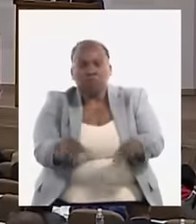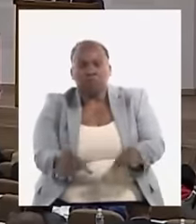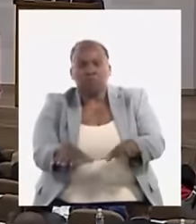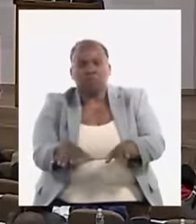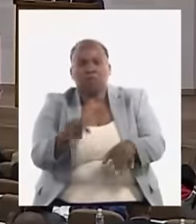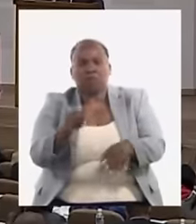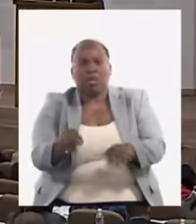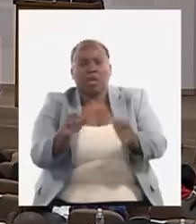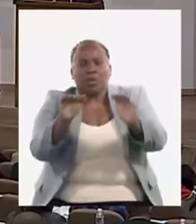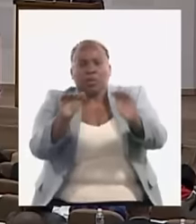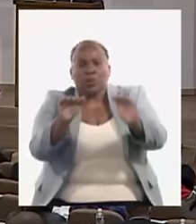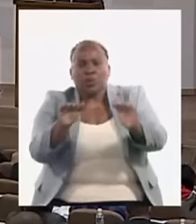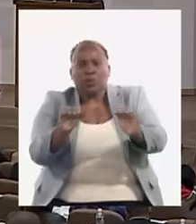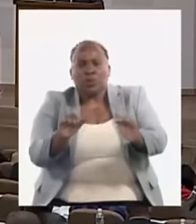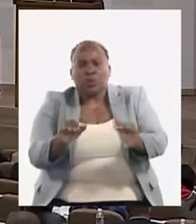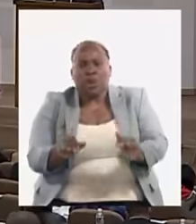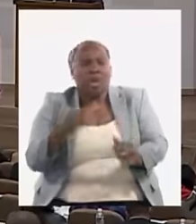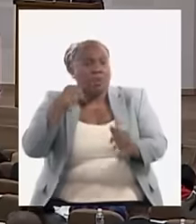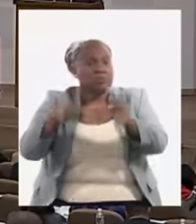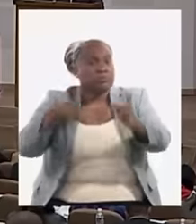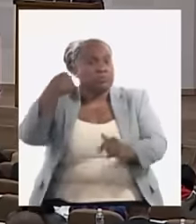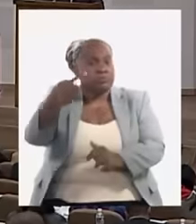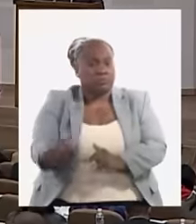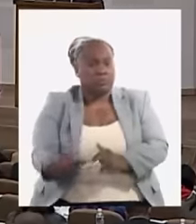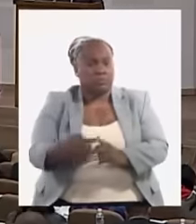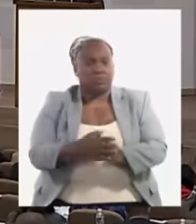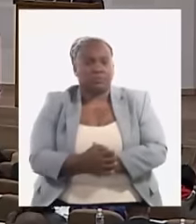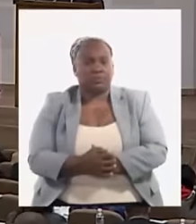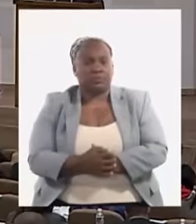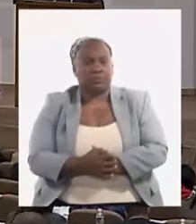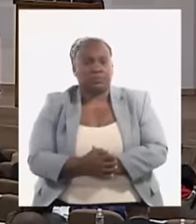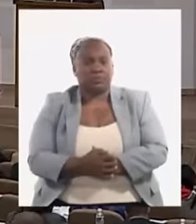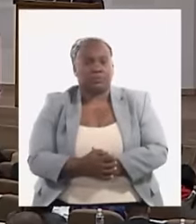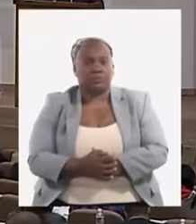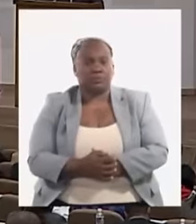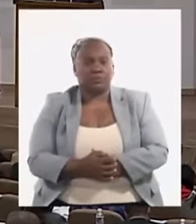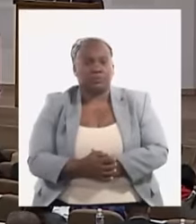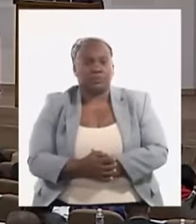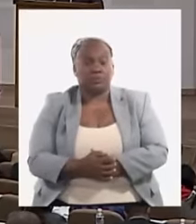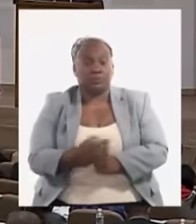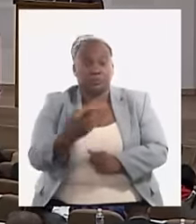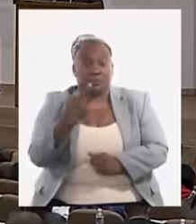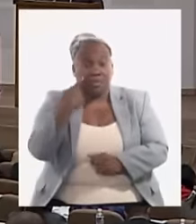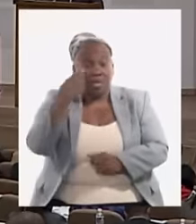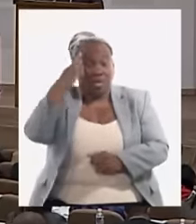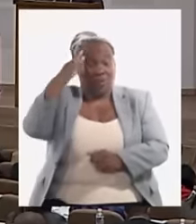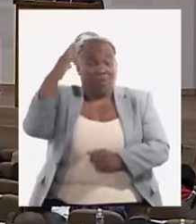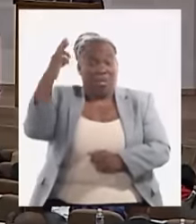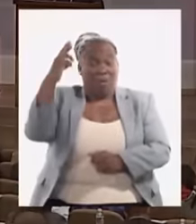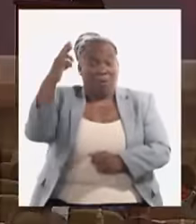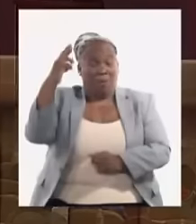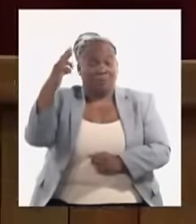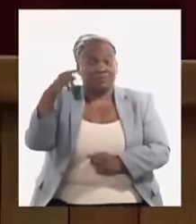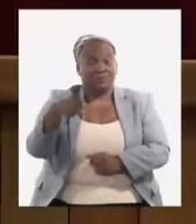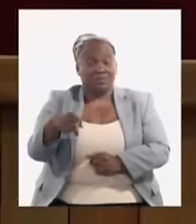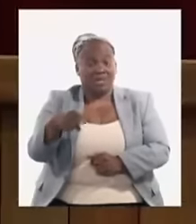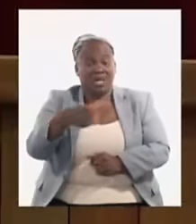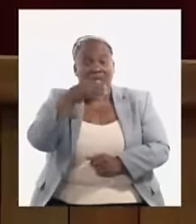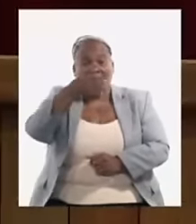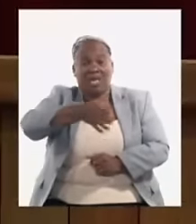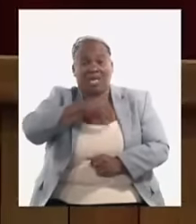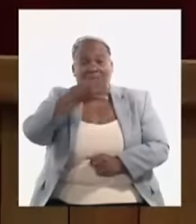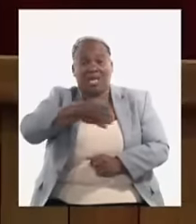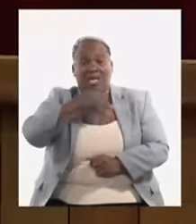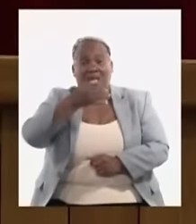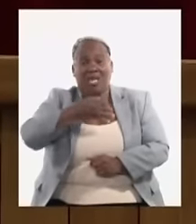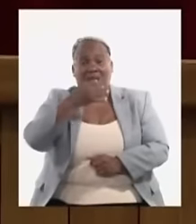decrecimiento para el próximo año y nos viene a la mente lo que expresaron nuestro general